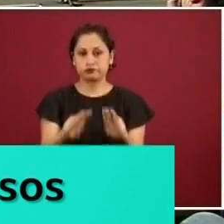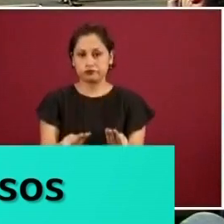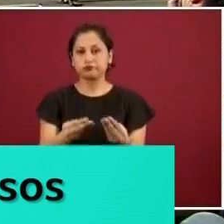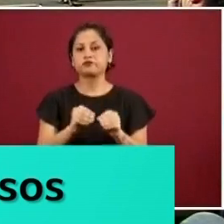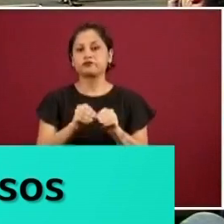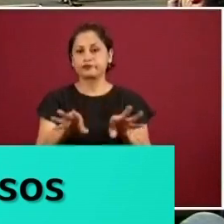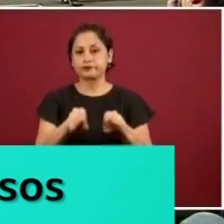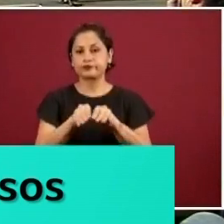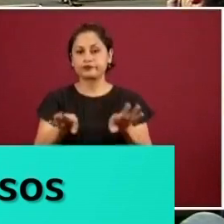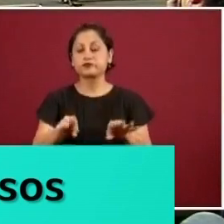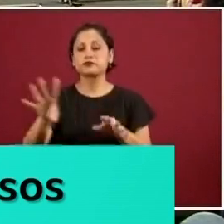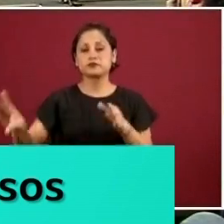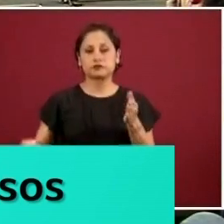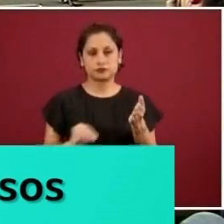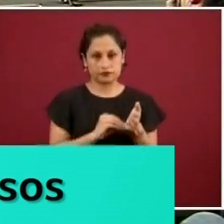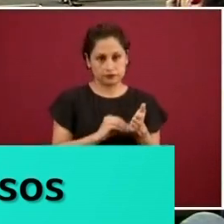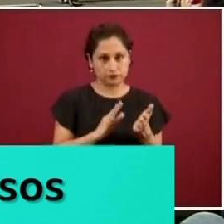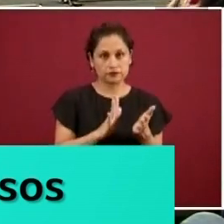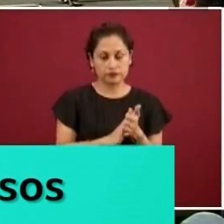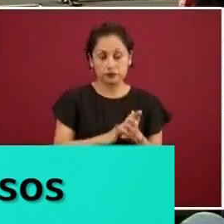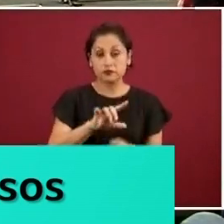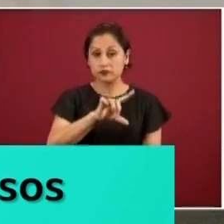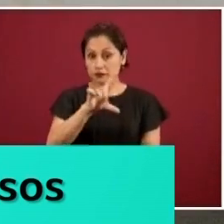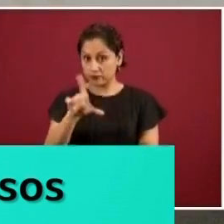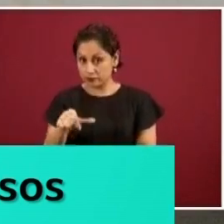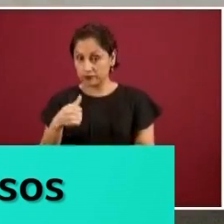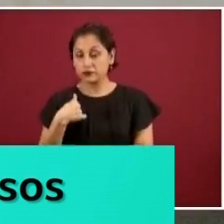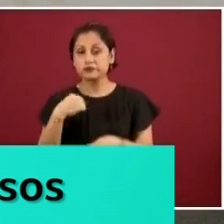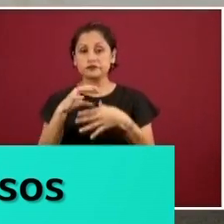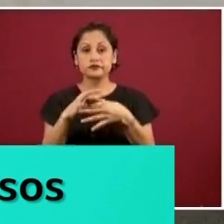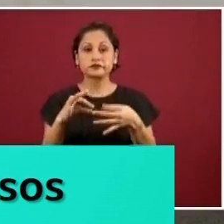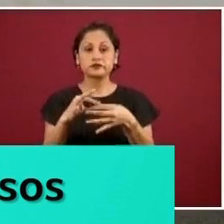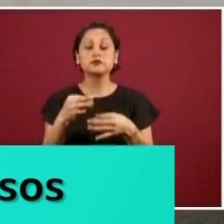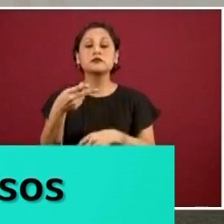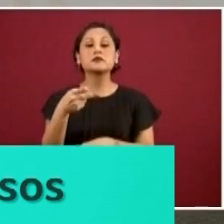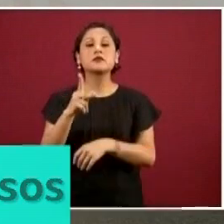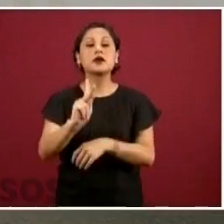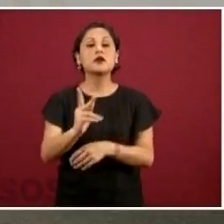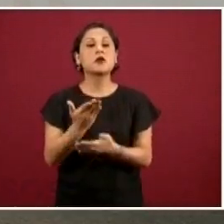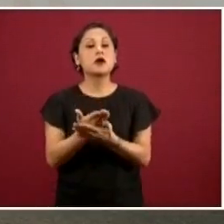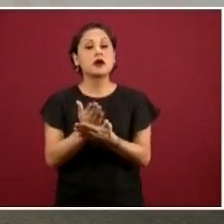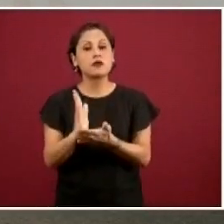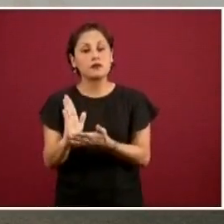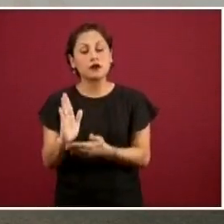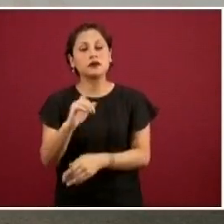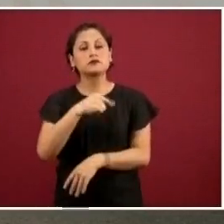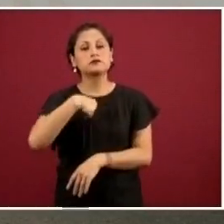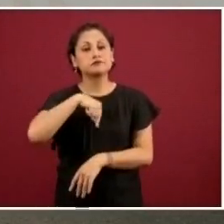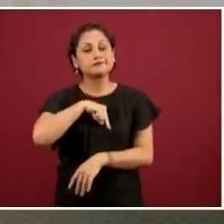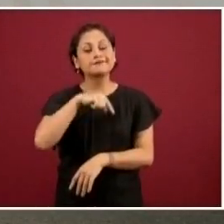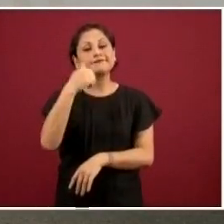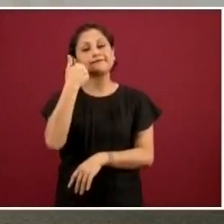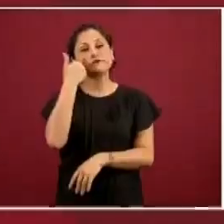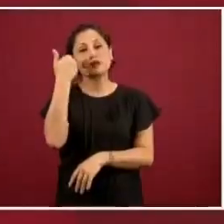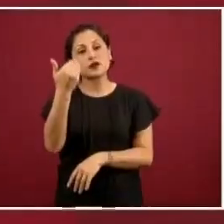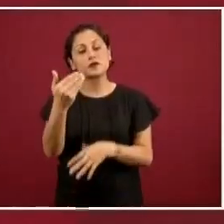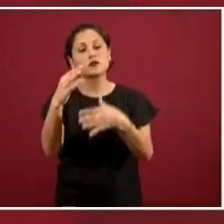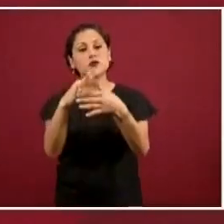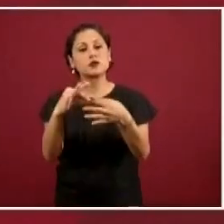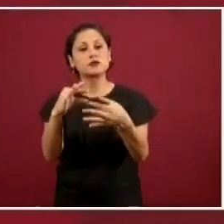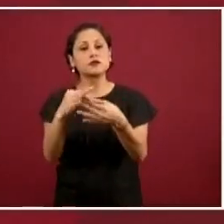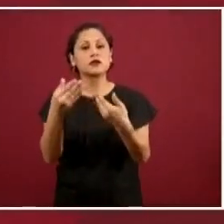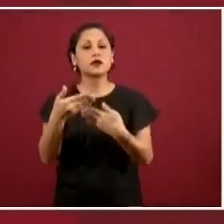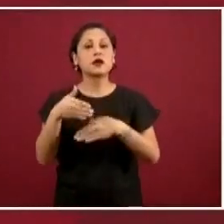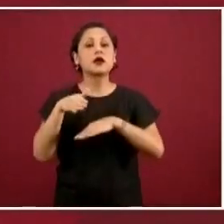subió a 2.785 casos, los cuales hay 141 decesos y como casos sospechosos, hay 7